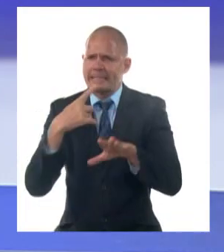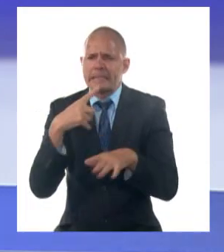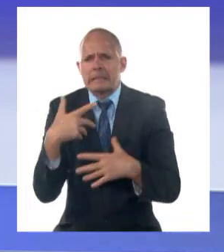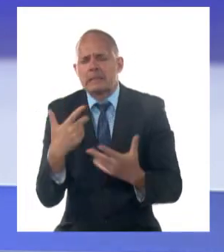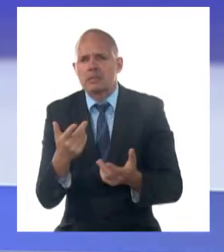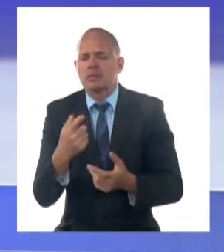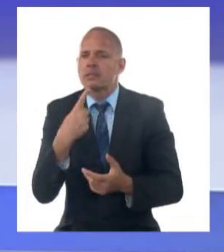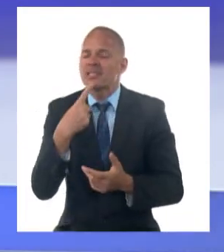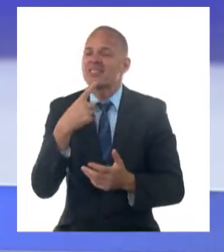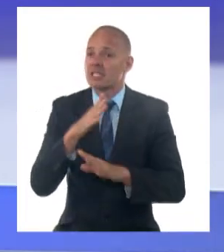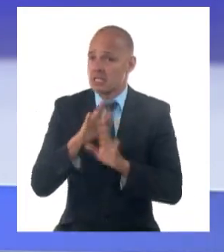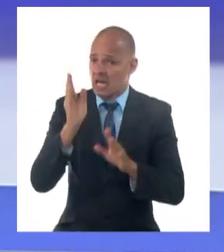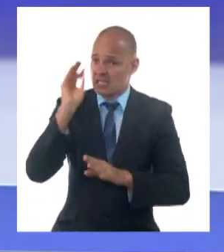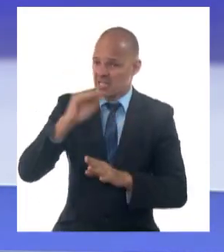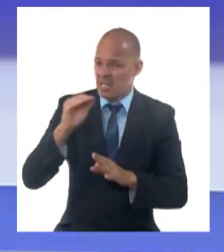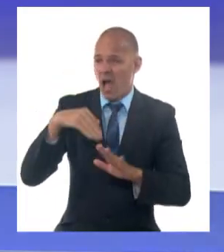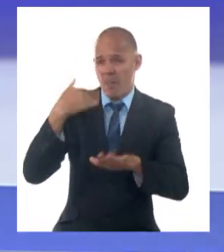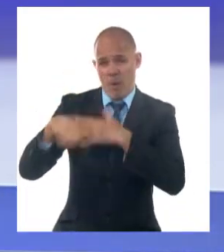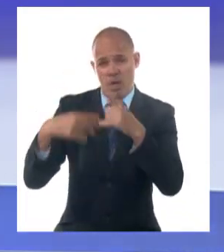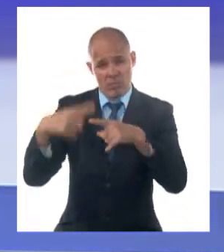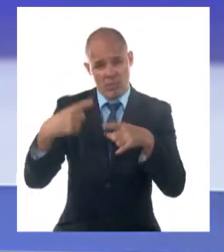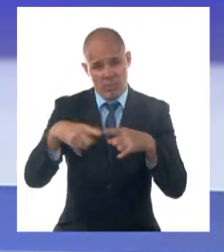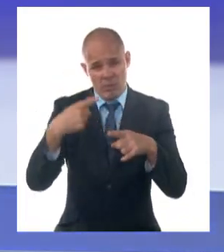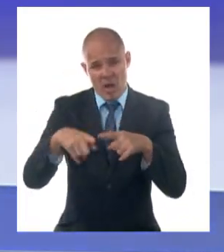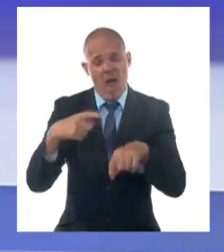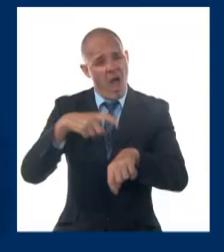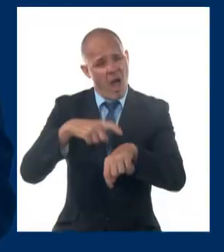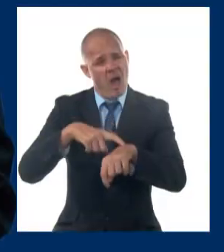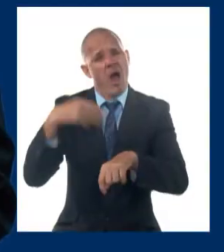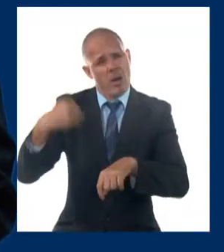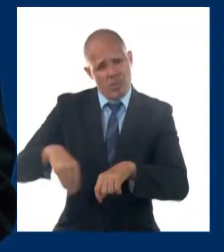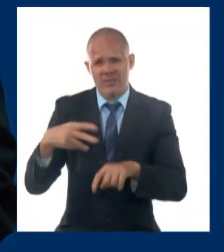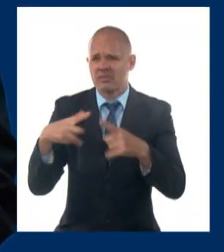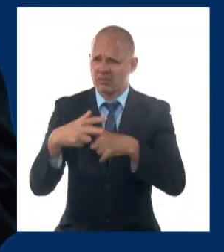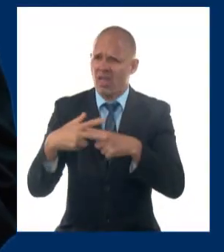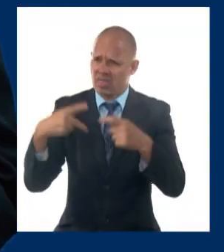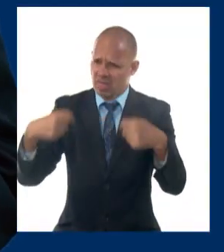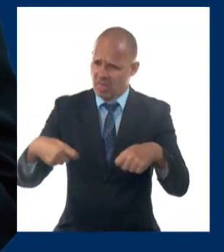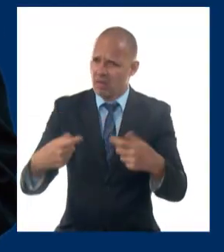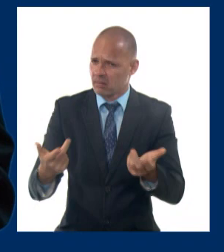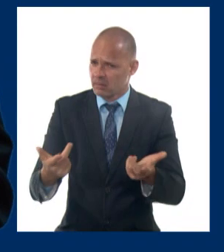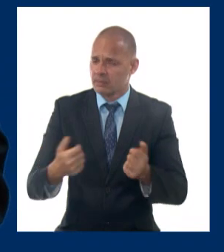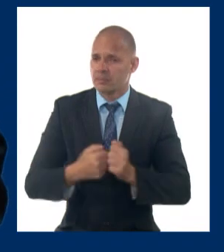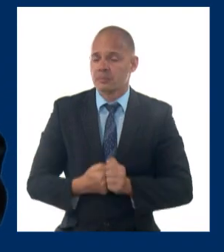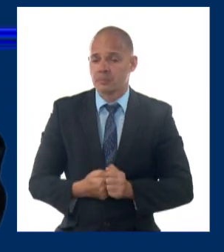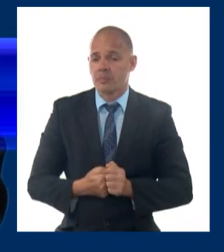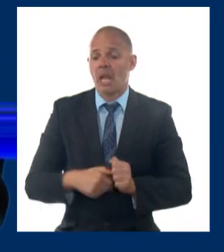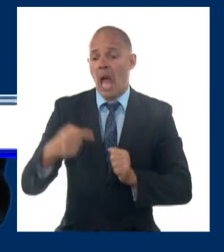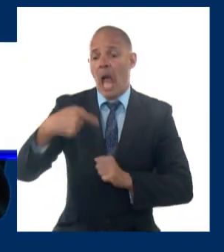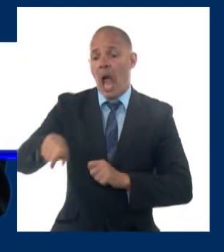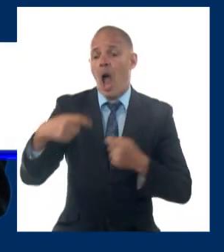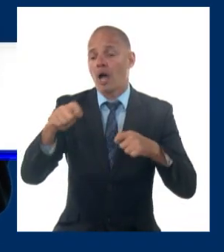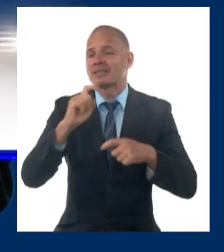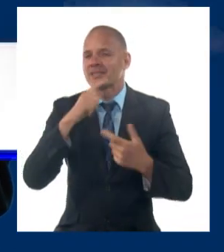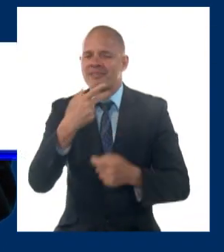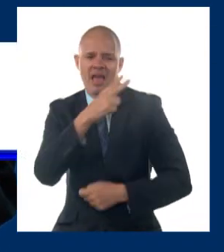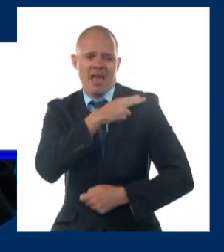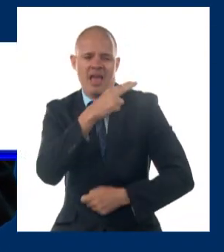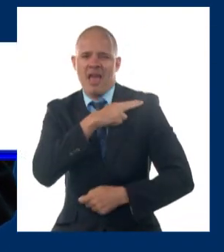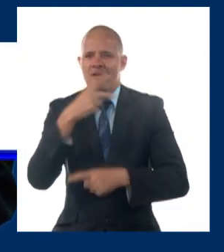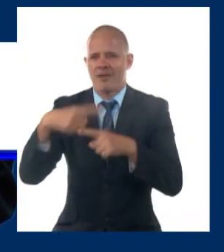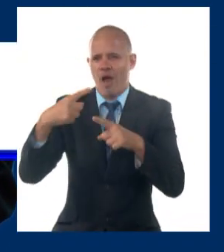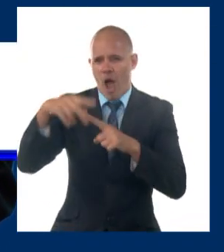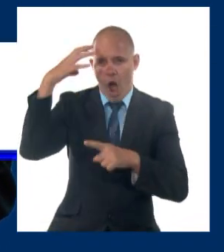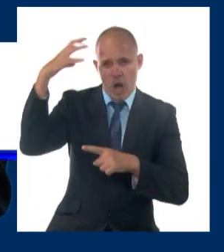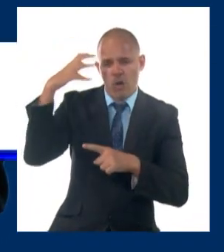no es tarde aún para evitar un fracaso. Así lo expresó. La Tercera Cumbre de Jefes de Estado y Gobierno CELAC Unión